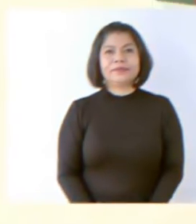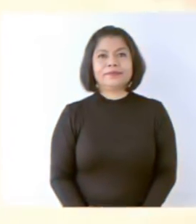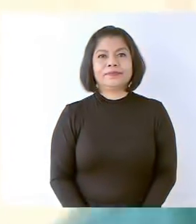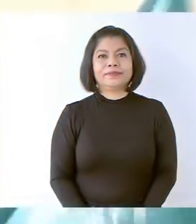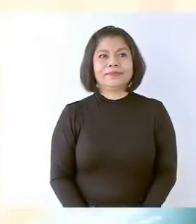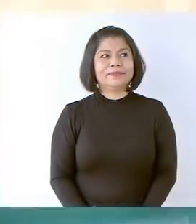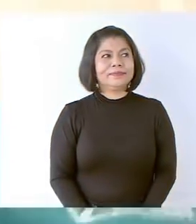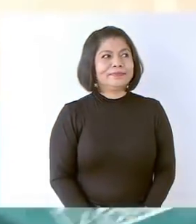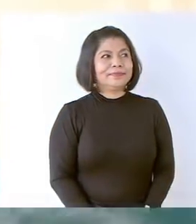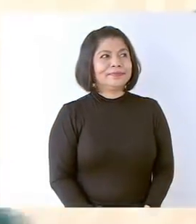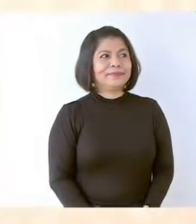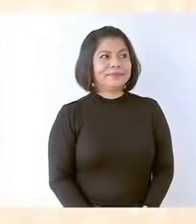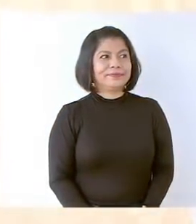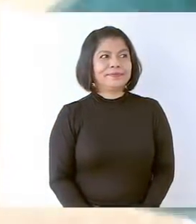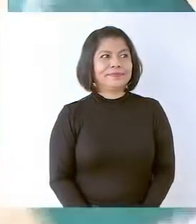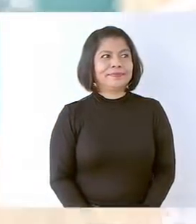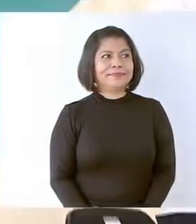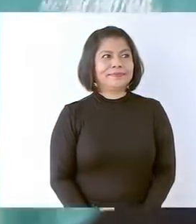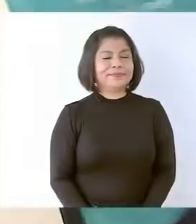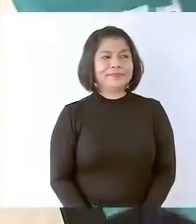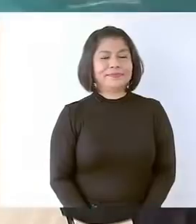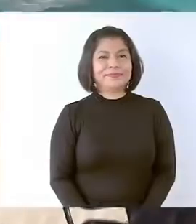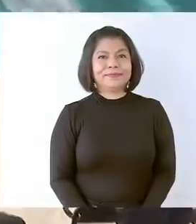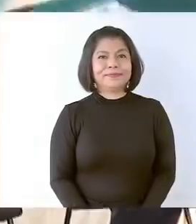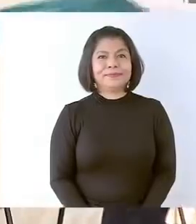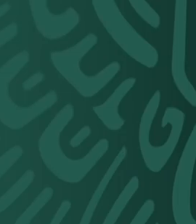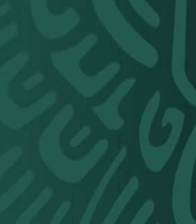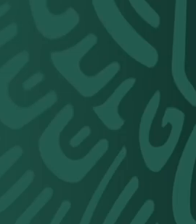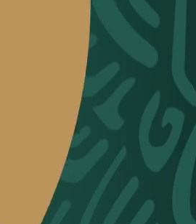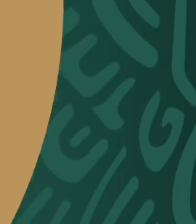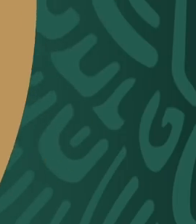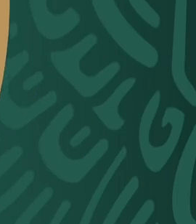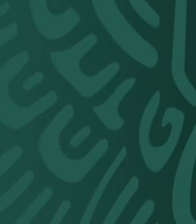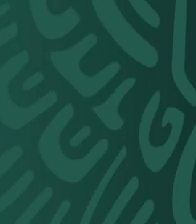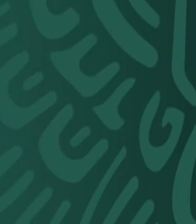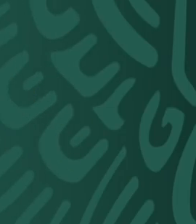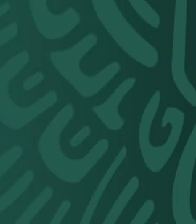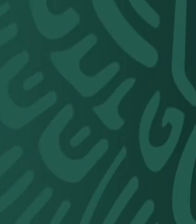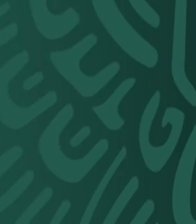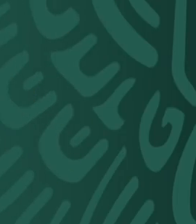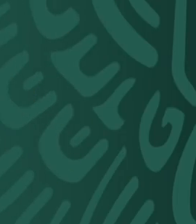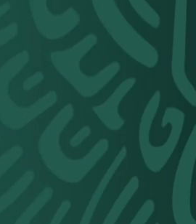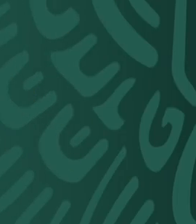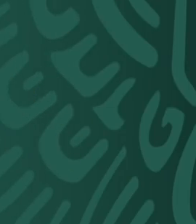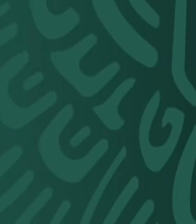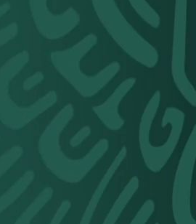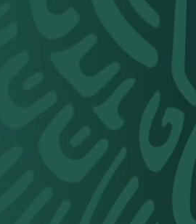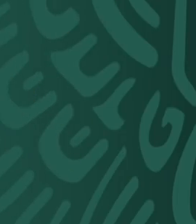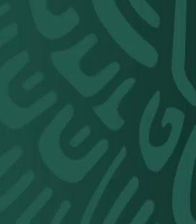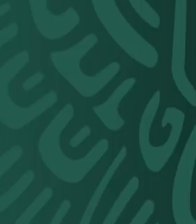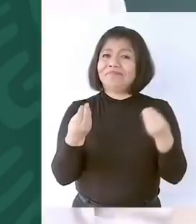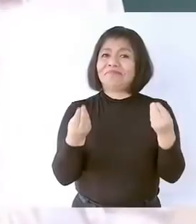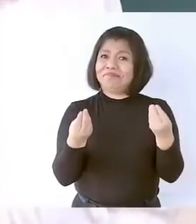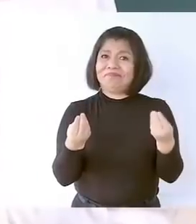El presidente Andrés Manuel López Obrador realizó una gira por el sureste del país para supervisar la construcción del Tren Maya. Entonces,